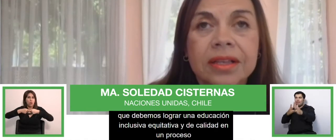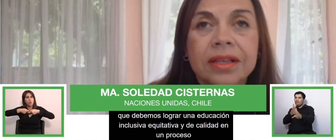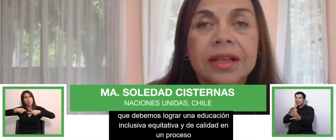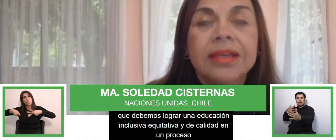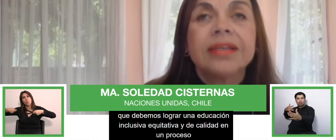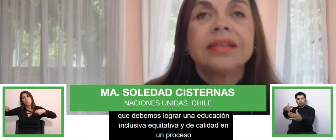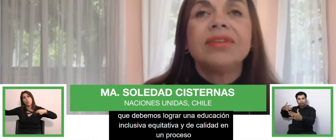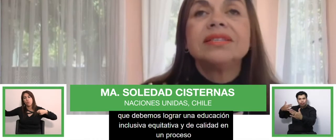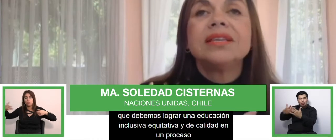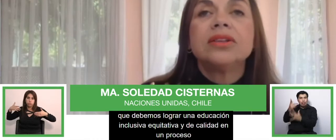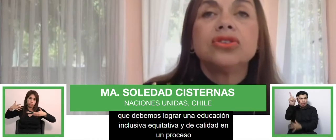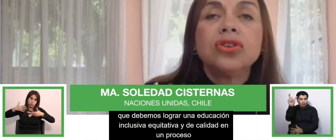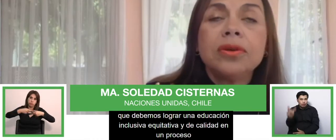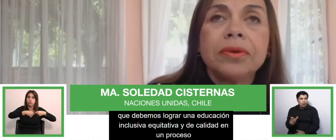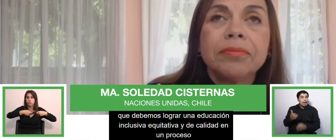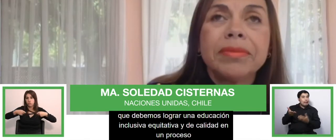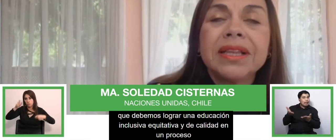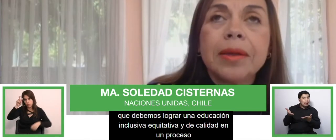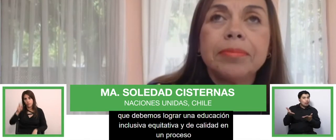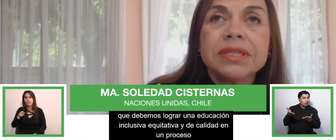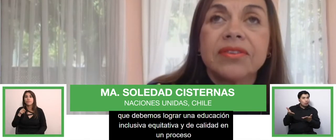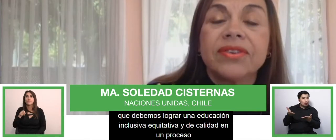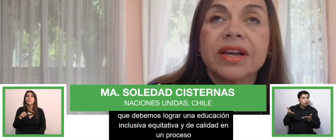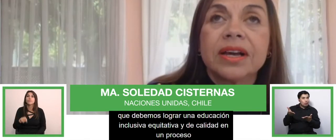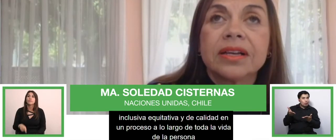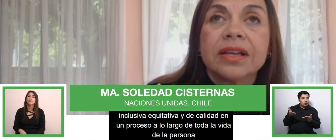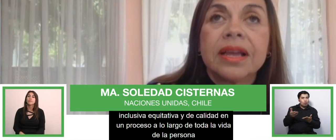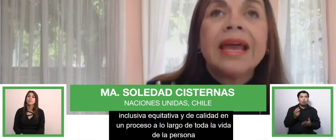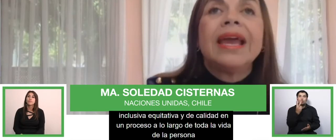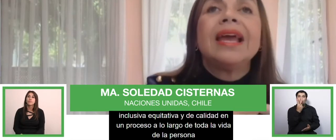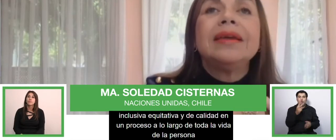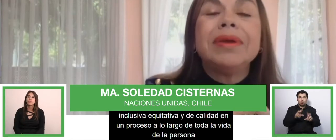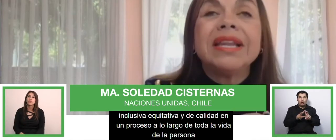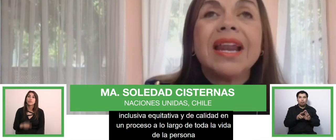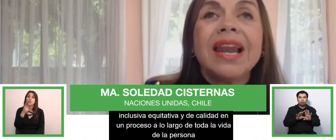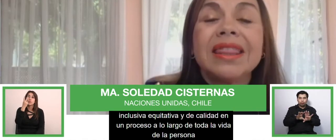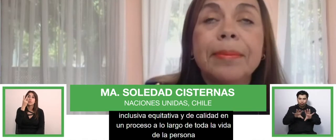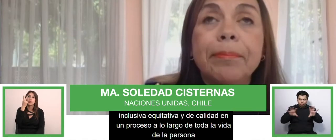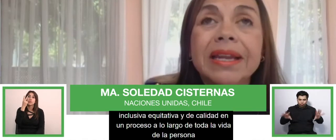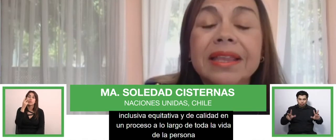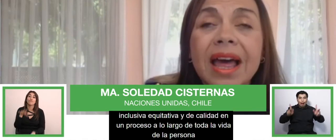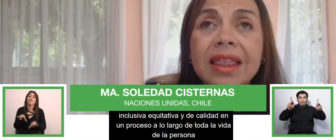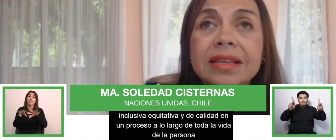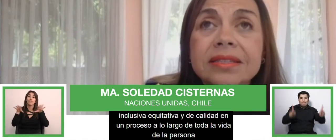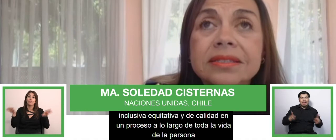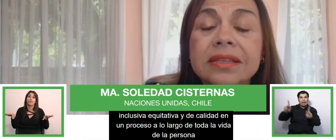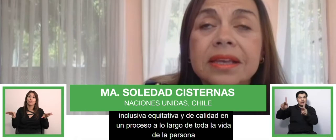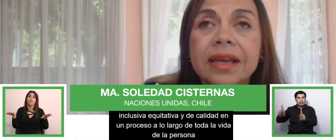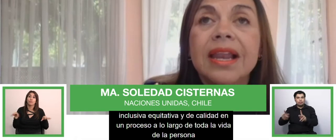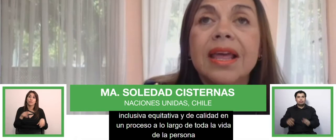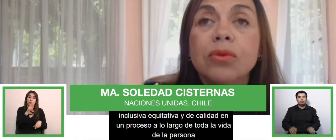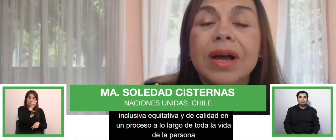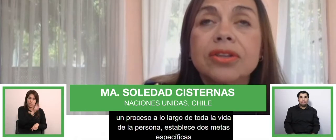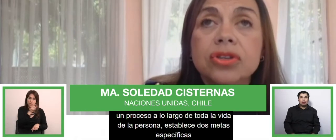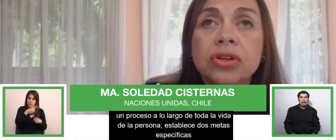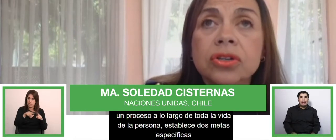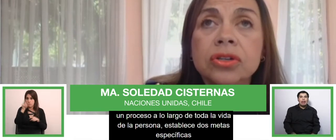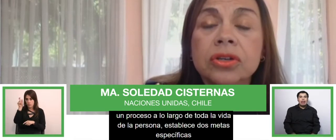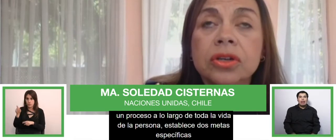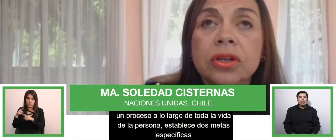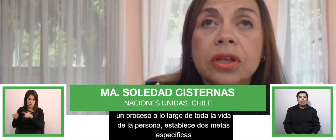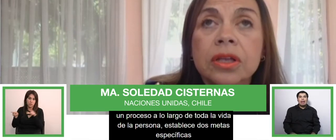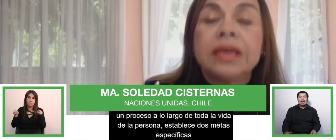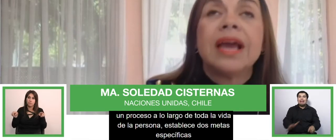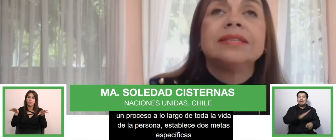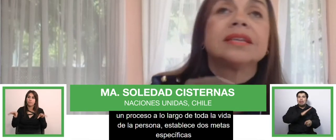Y establece dos metas específicas. Eliminar las disparidades en la educación,